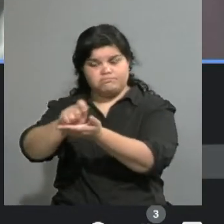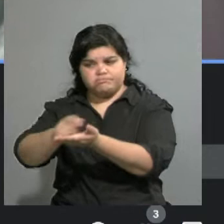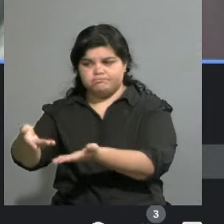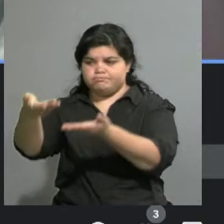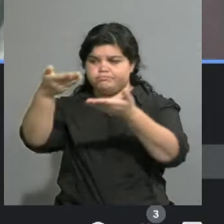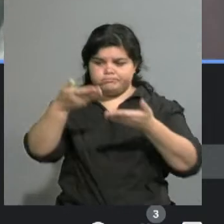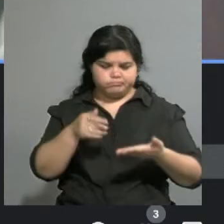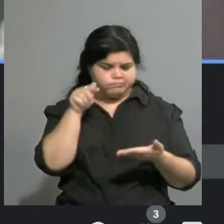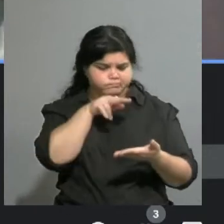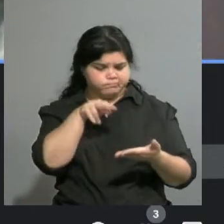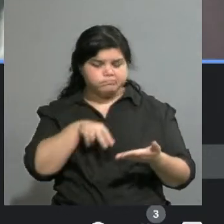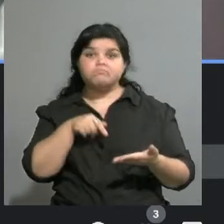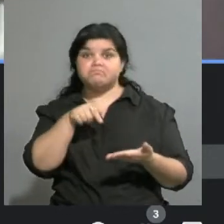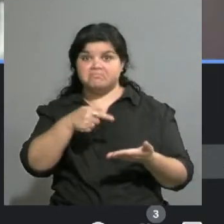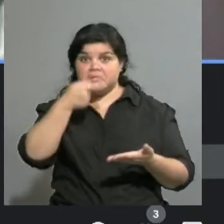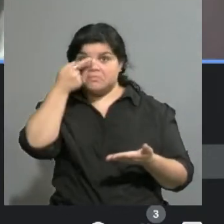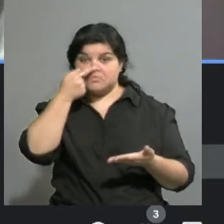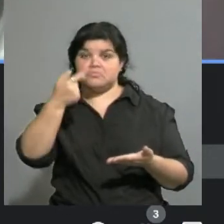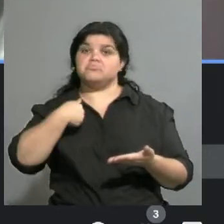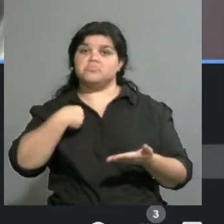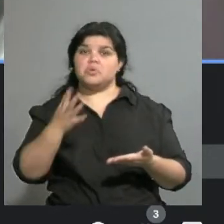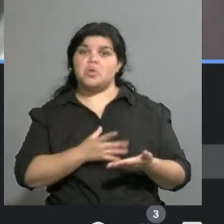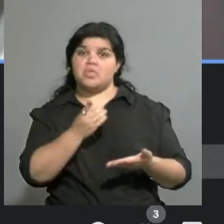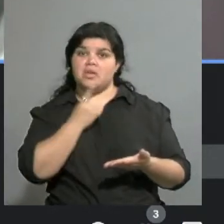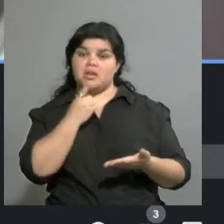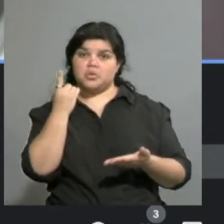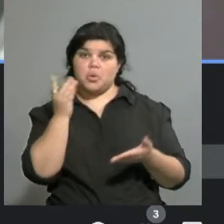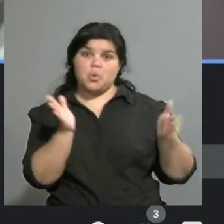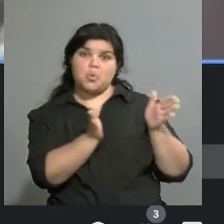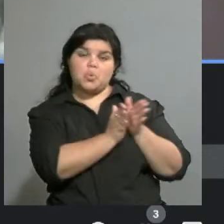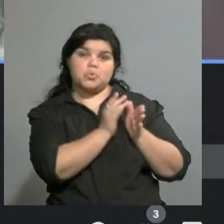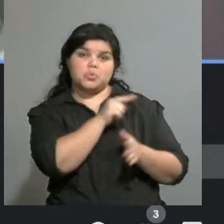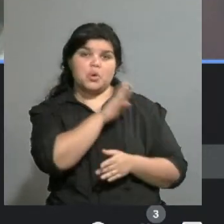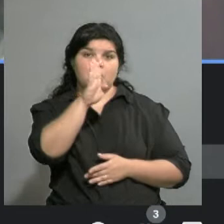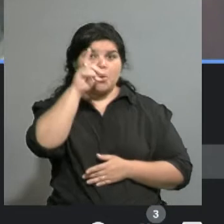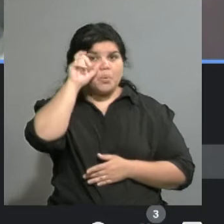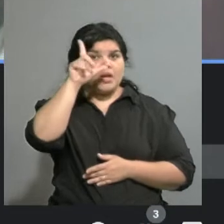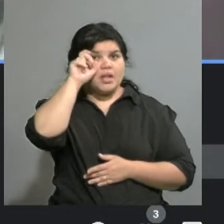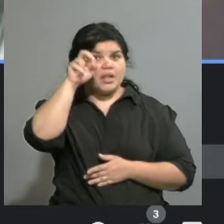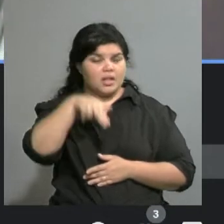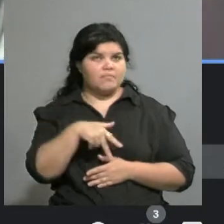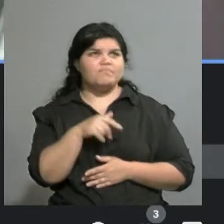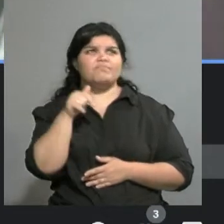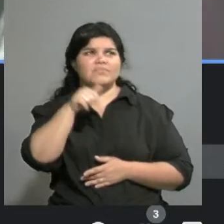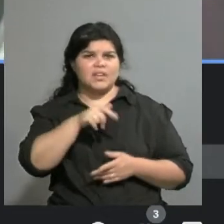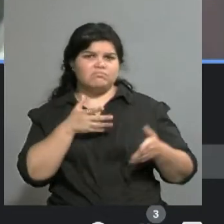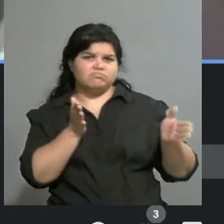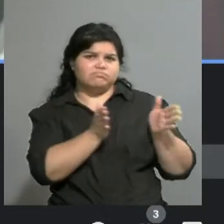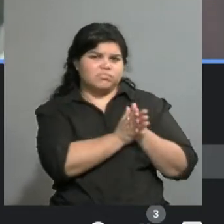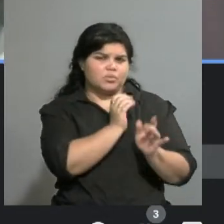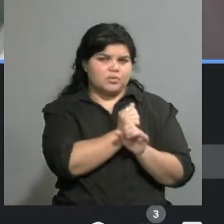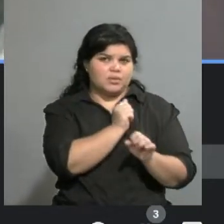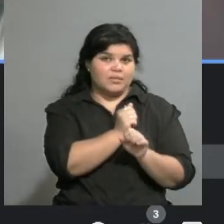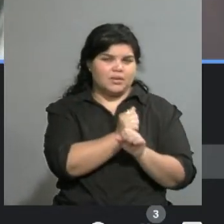interesante, así que le propuse dirigirlo yo y ahí armamos el equipo con Belén. Y es un tema delicado porque Laura tuvo